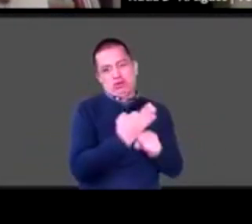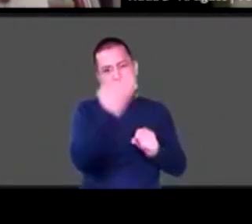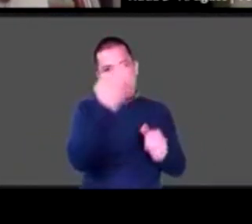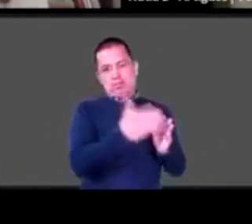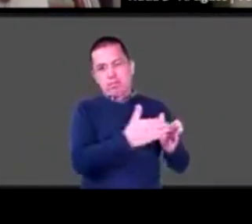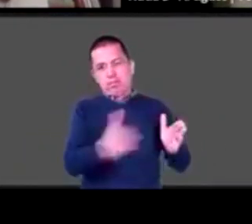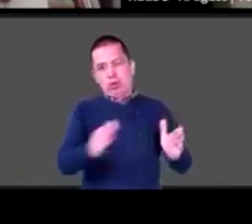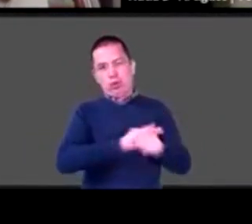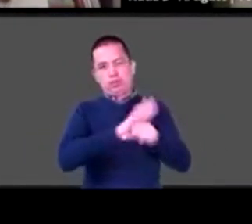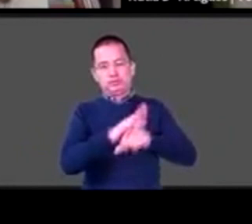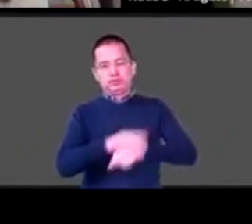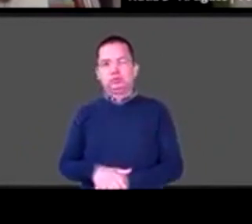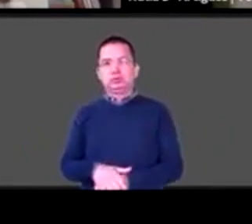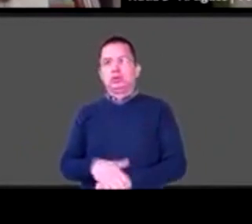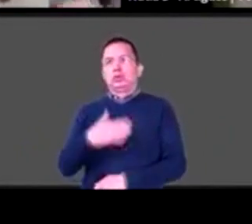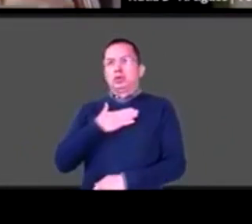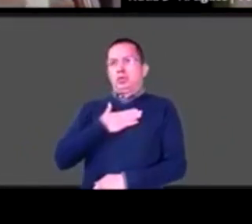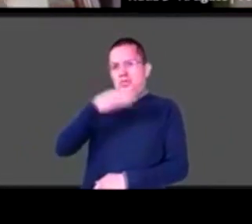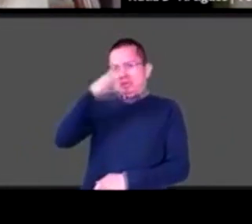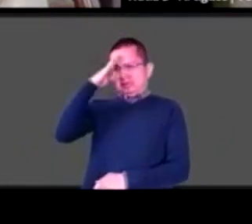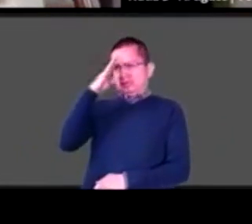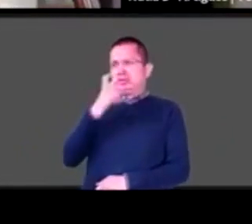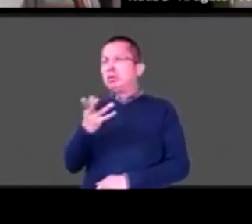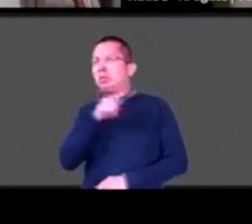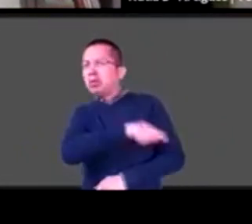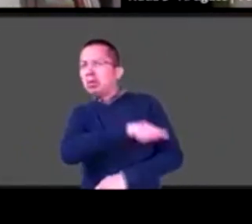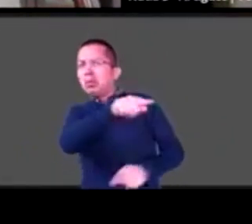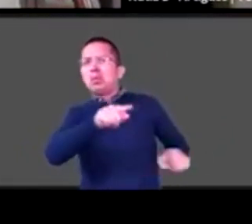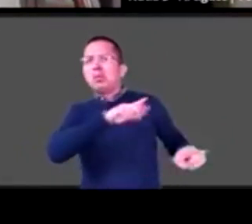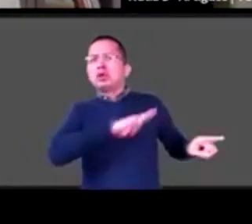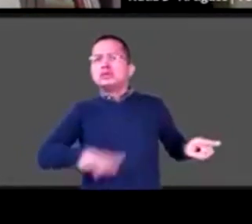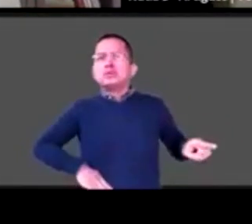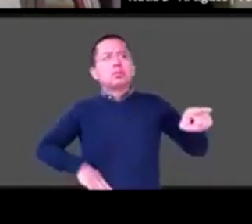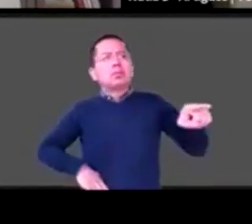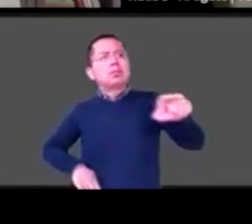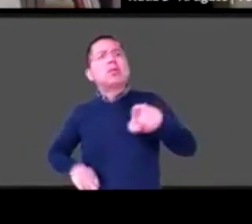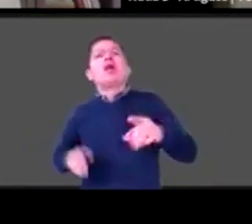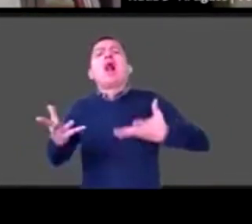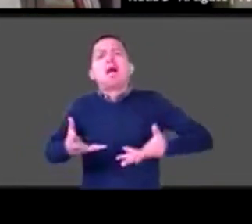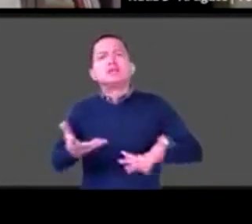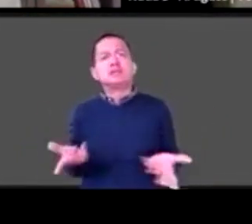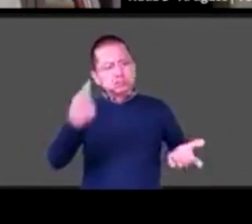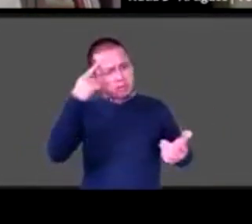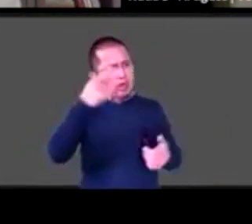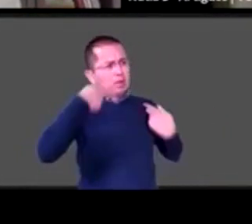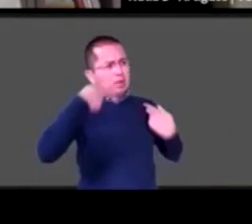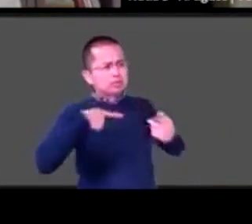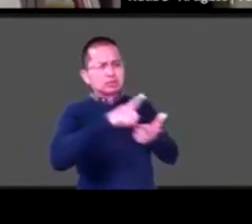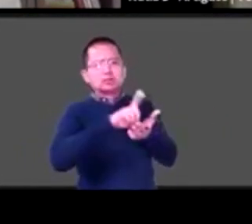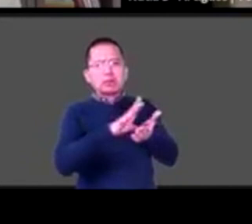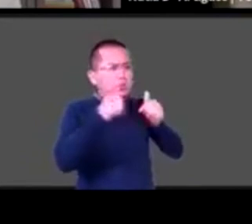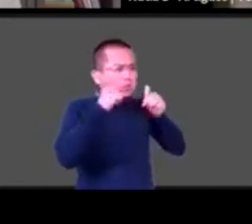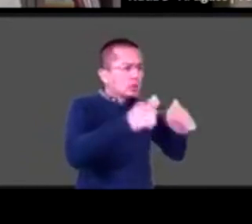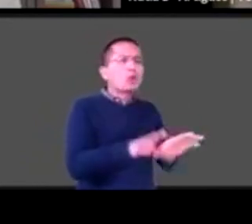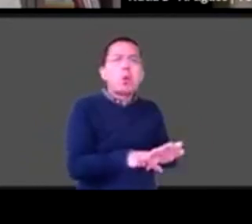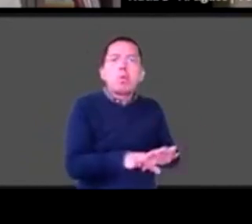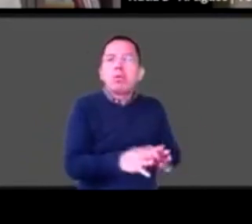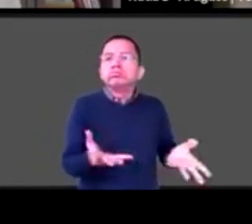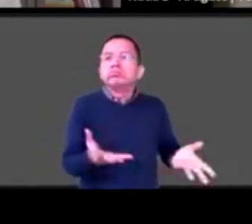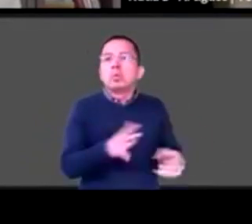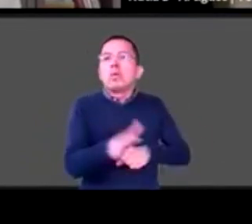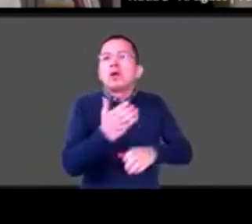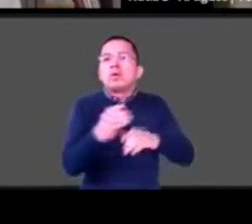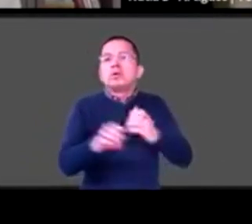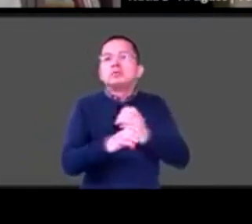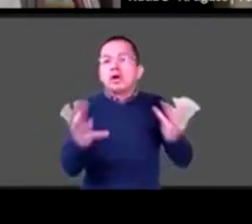comunidades indígenas para las personas con discapacidad, para tomar medidas que nos permitan realmente gozar de nuestros